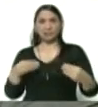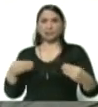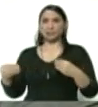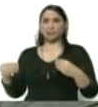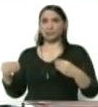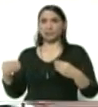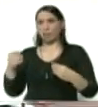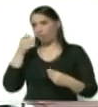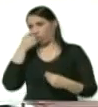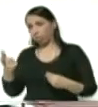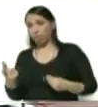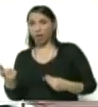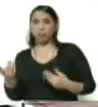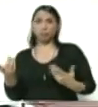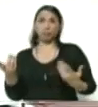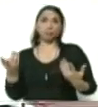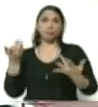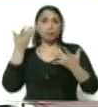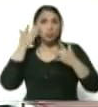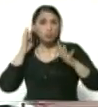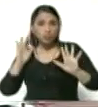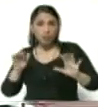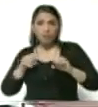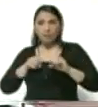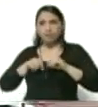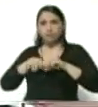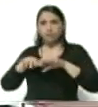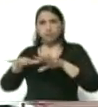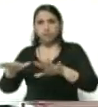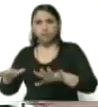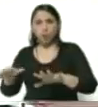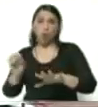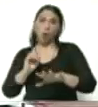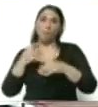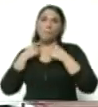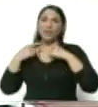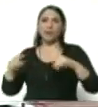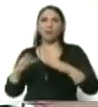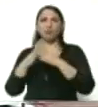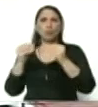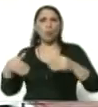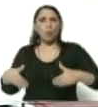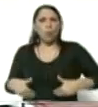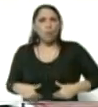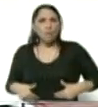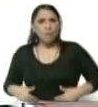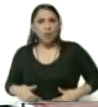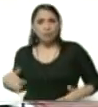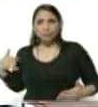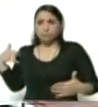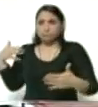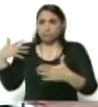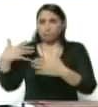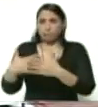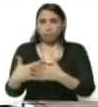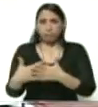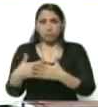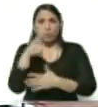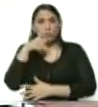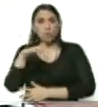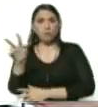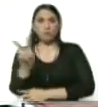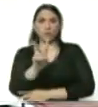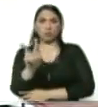inadecuada de posibles brotes que puedan darse y perdamos todo este esfuerzo que ha transitado el pueblo